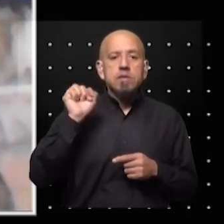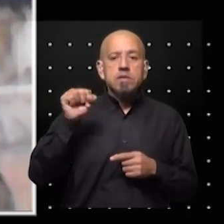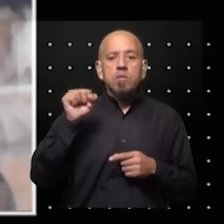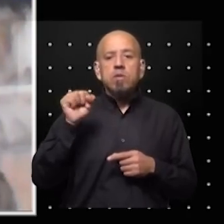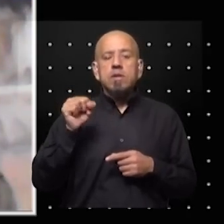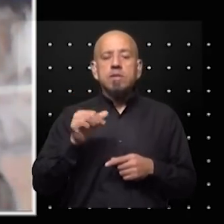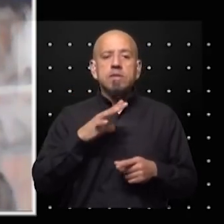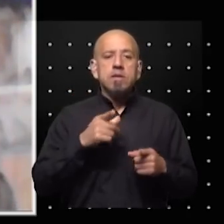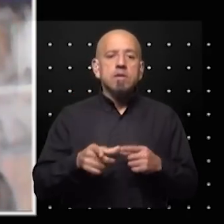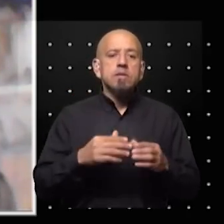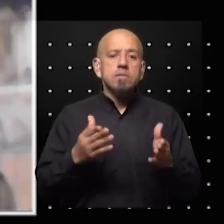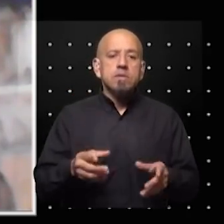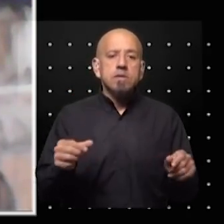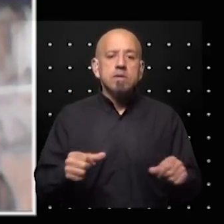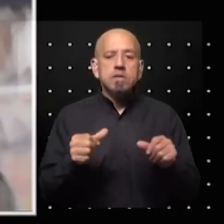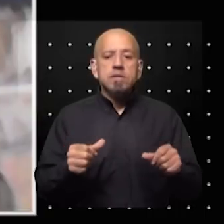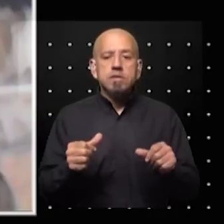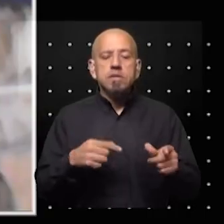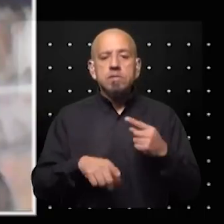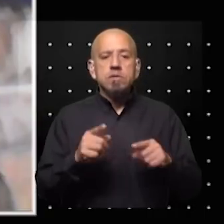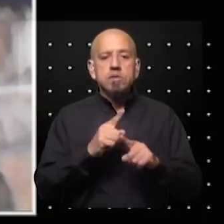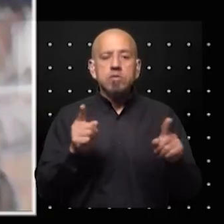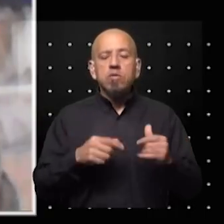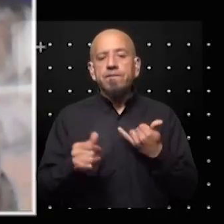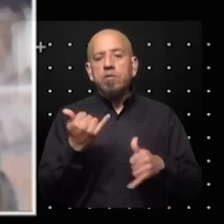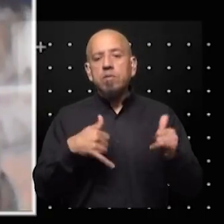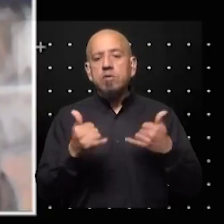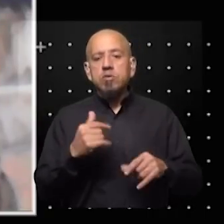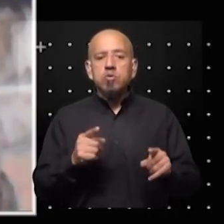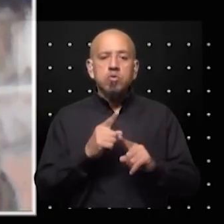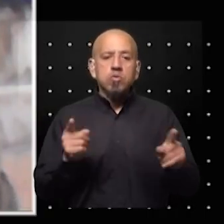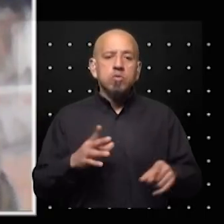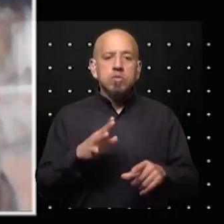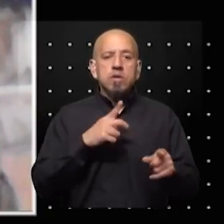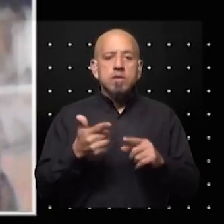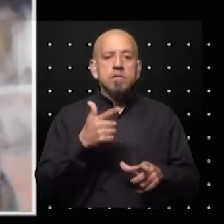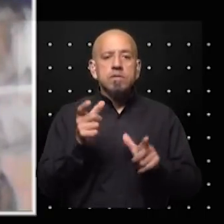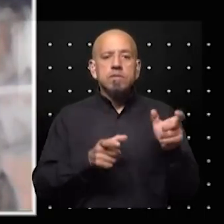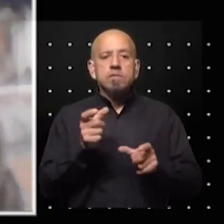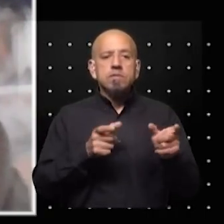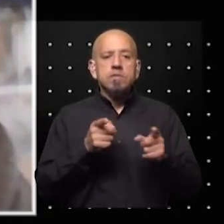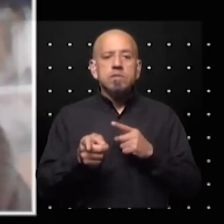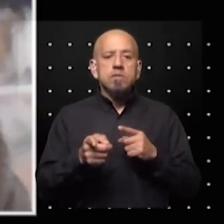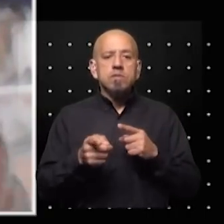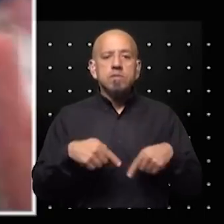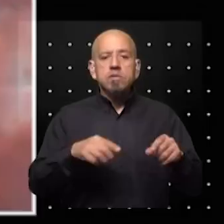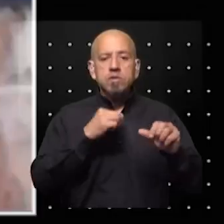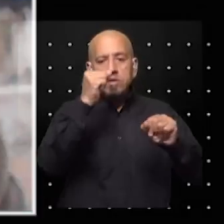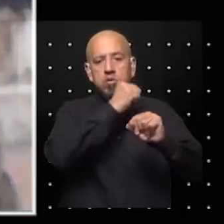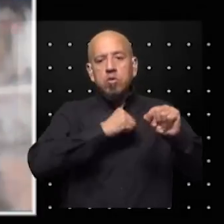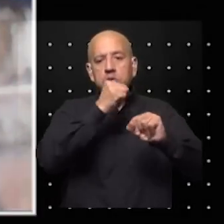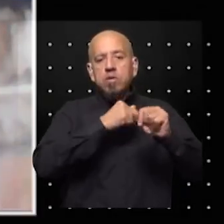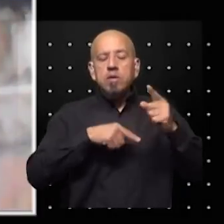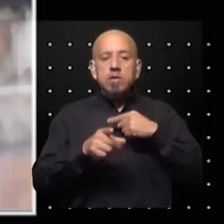publican son para hacer operaciones mediáticas y no para informar porque hay un sesgo de las personas que quieren contestar porque ha cambiado la tecnología en fin